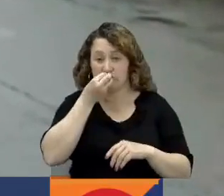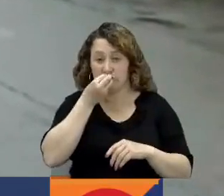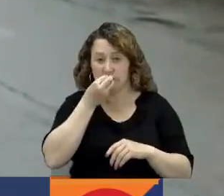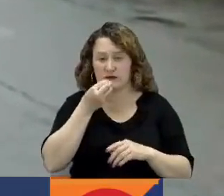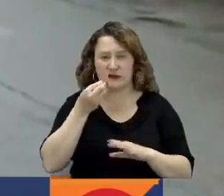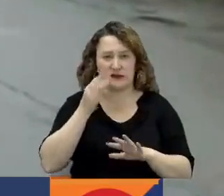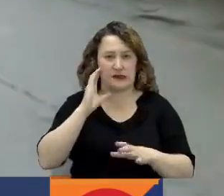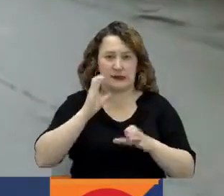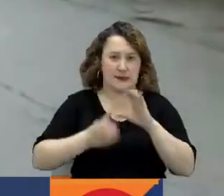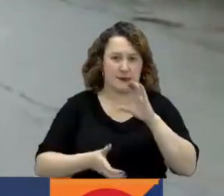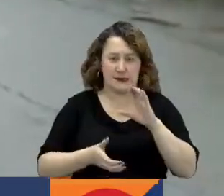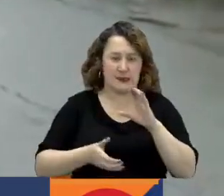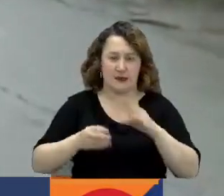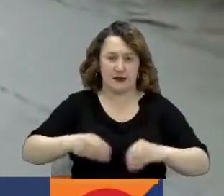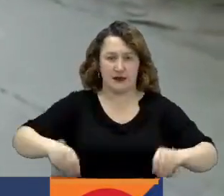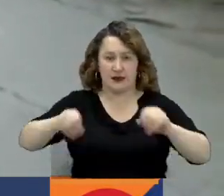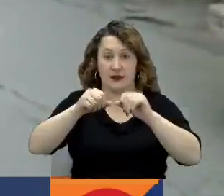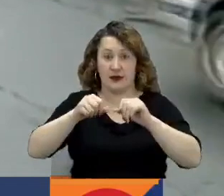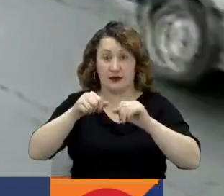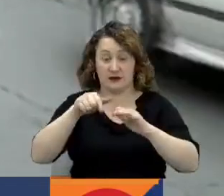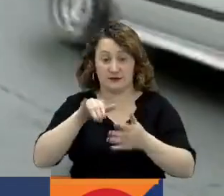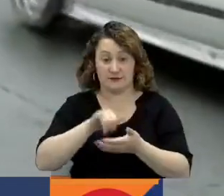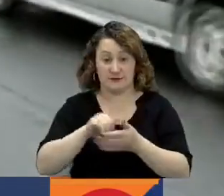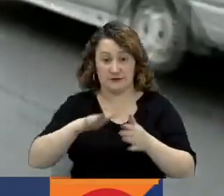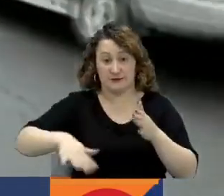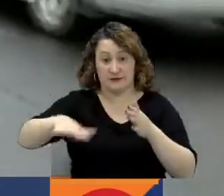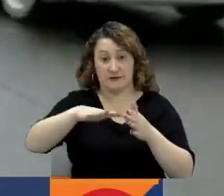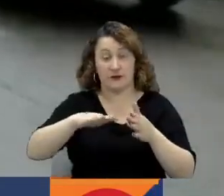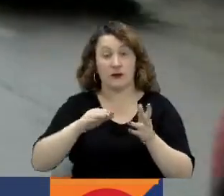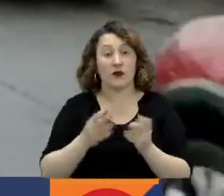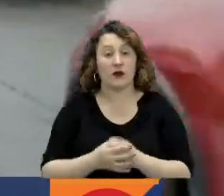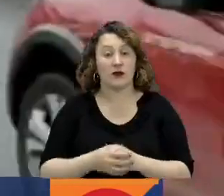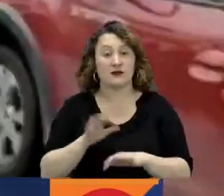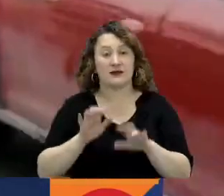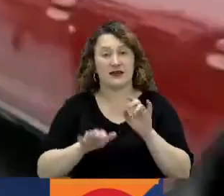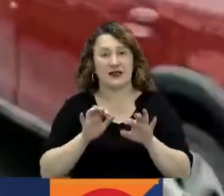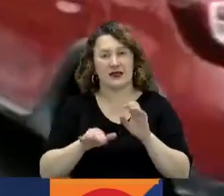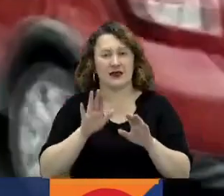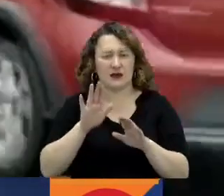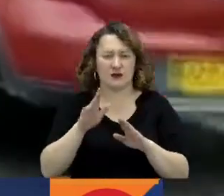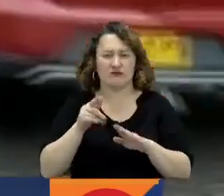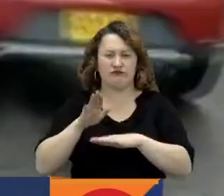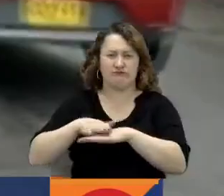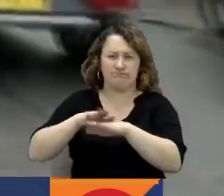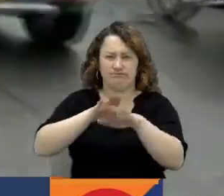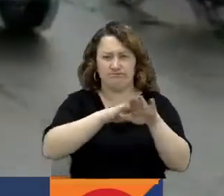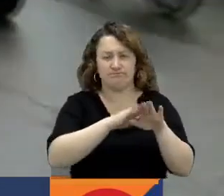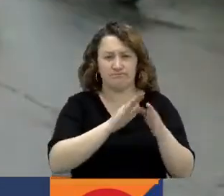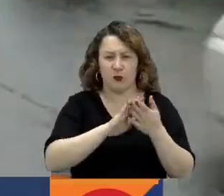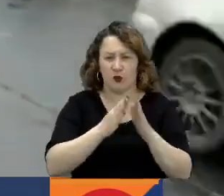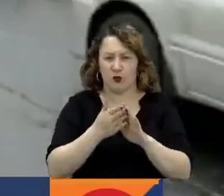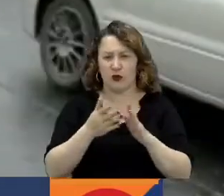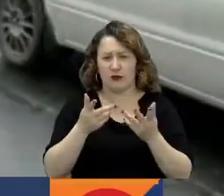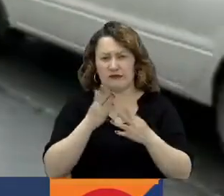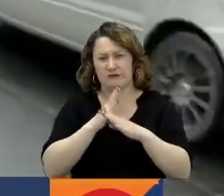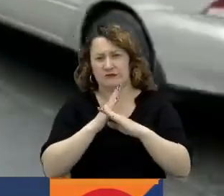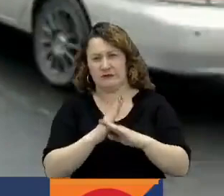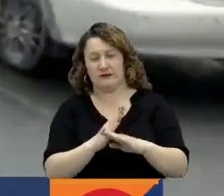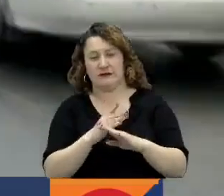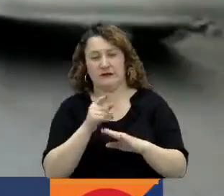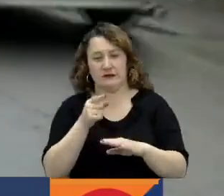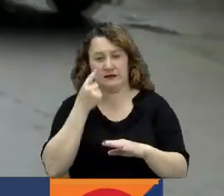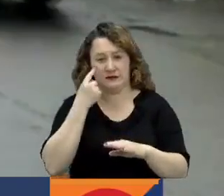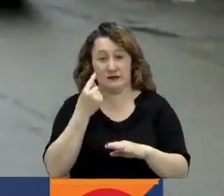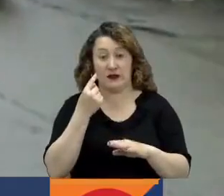incomunicación terrestre que presenta esta región. El secretario de Gobierno del departamento ha hecho un llamado a las comunidades a evitar este tipo